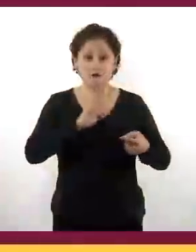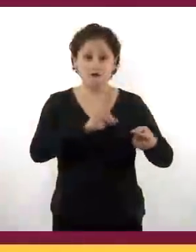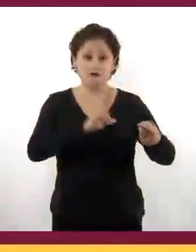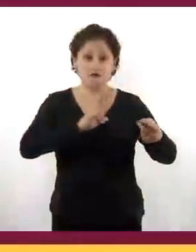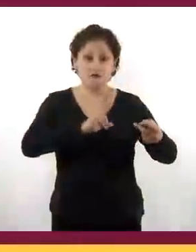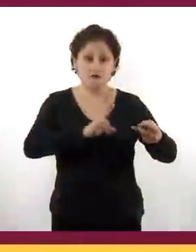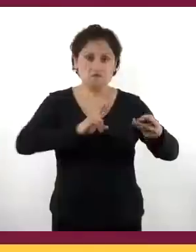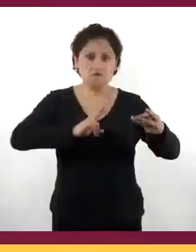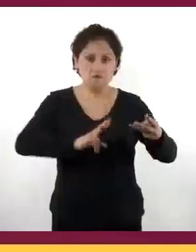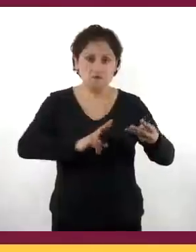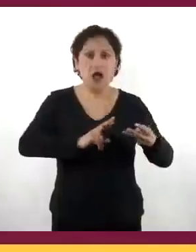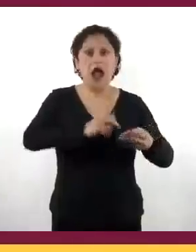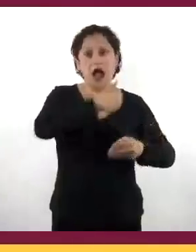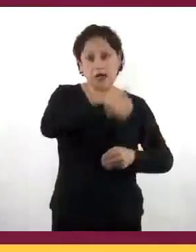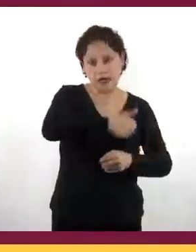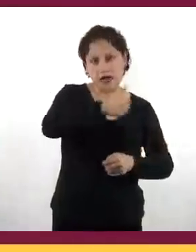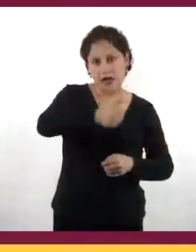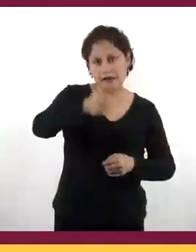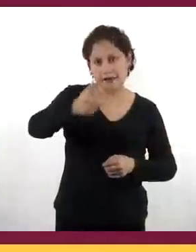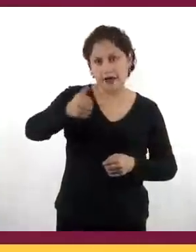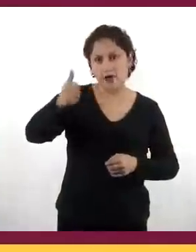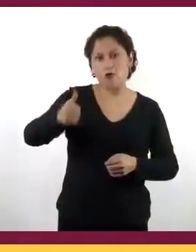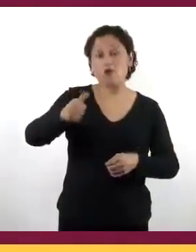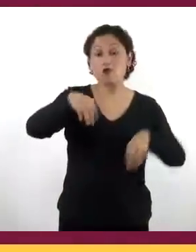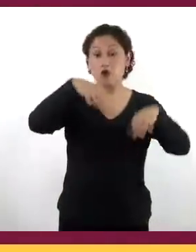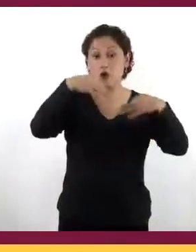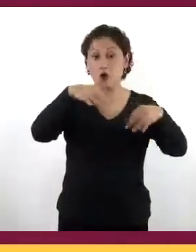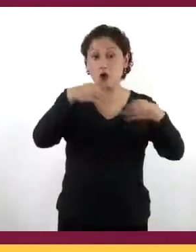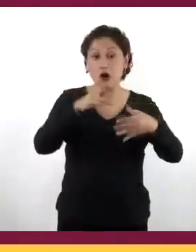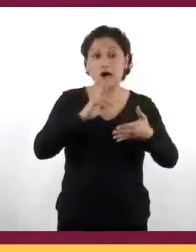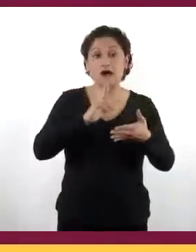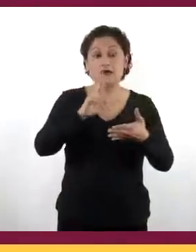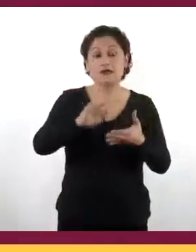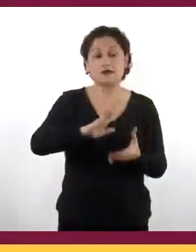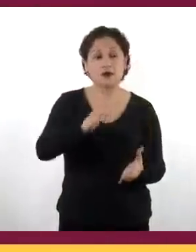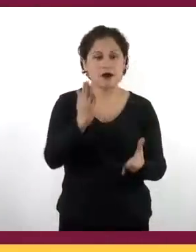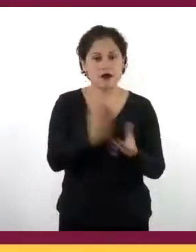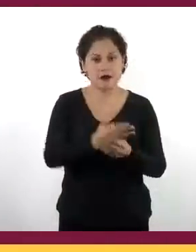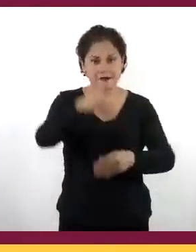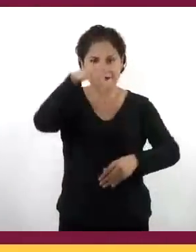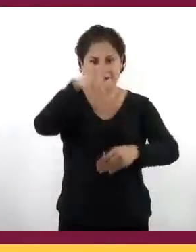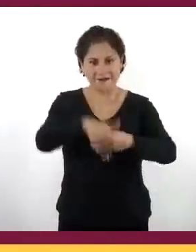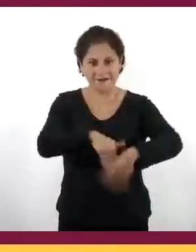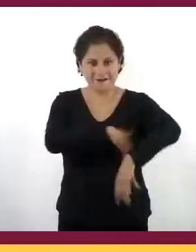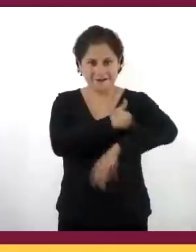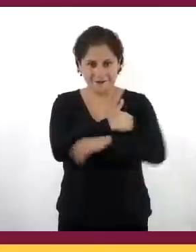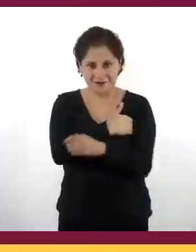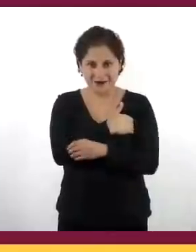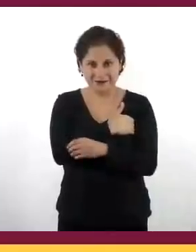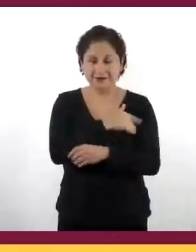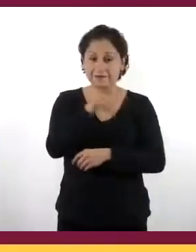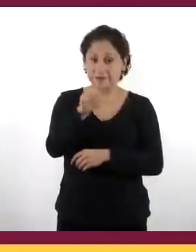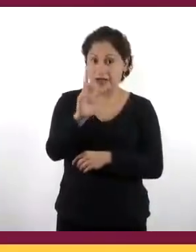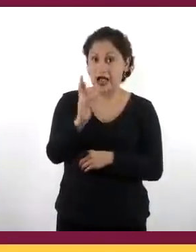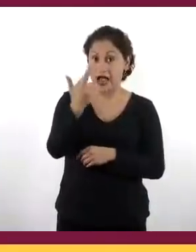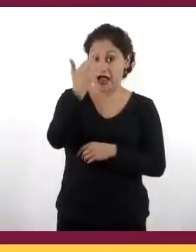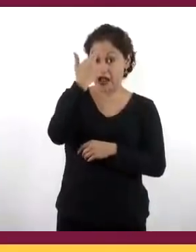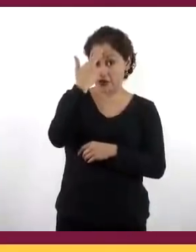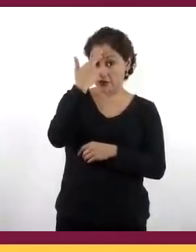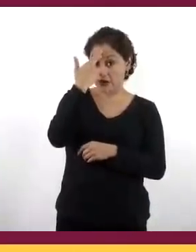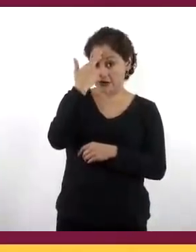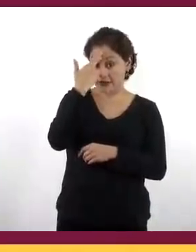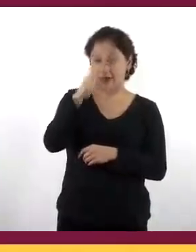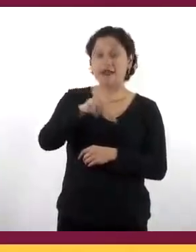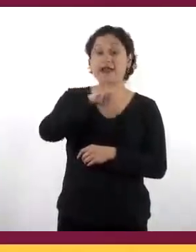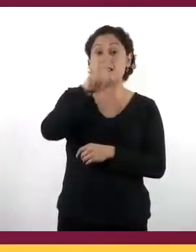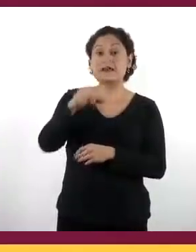Respondan individualmente estas preguntas y guarden sus respuestas en su carpeta de experiencias. Recuerden que la